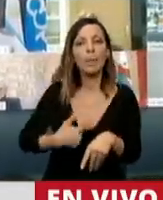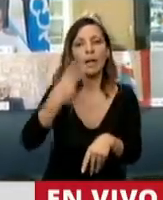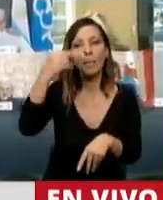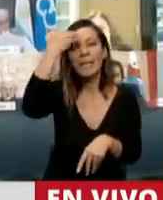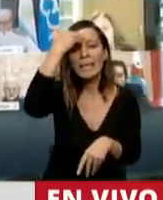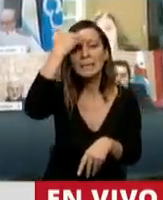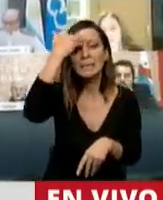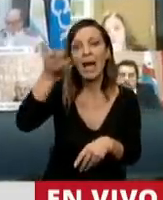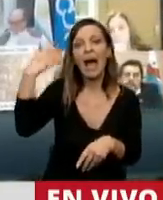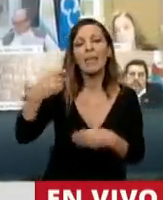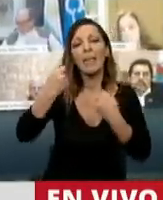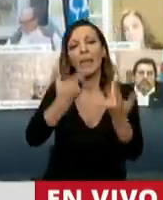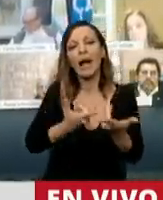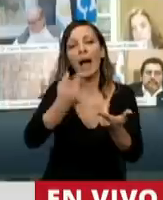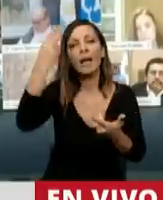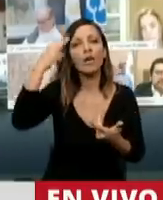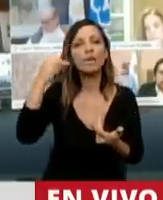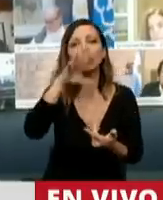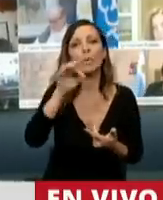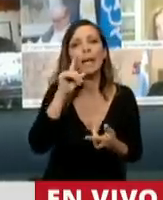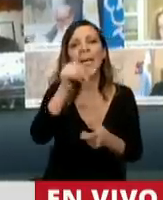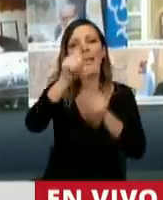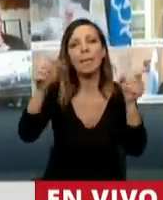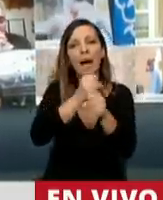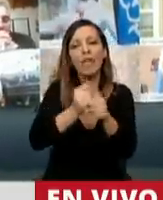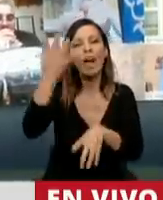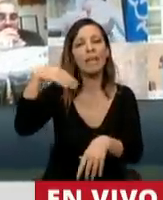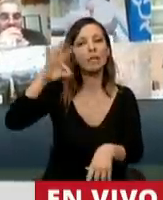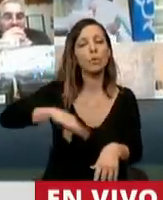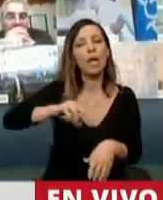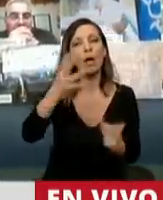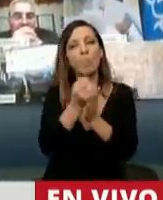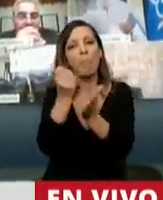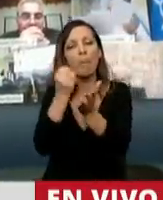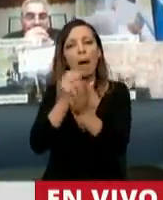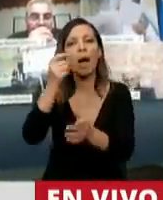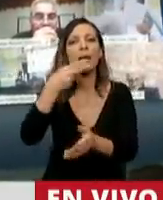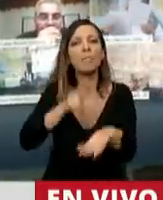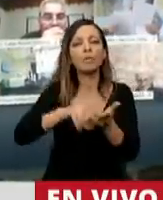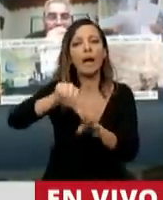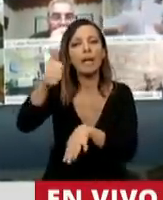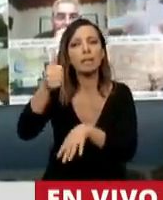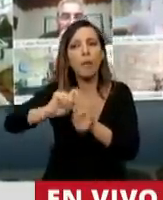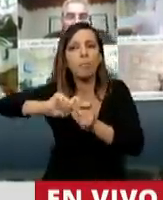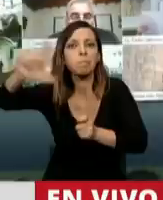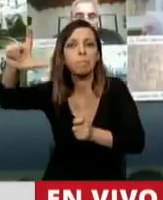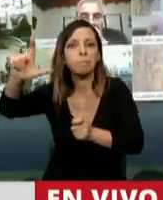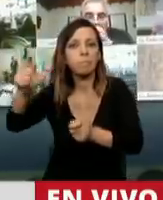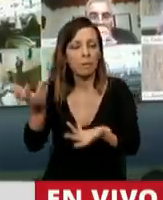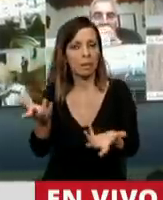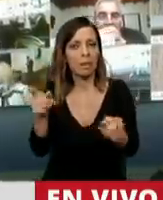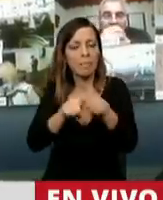950.000 trabajadoras y trabajadores pagando ganancias, se duplicó en 2 millones al mismo paso que subió en la